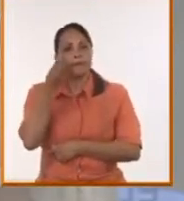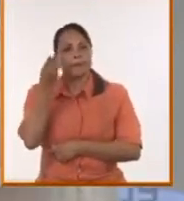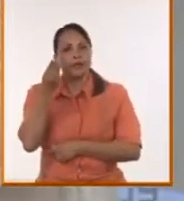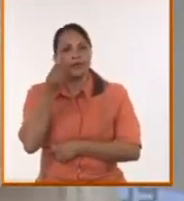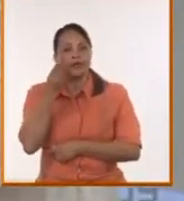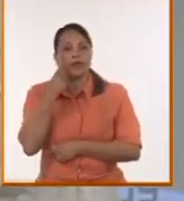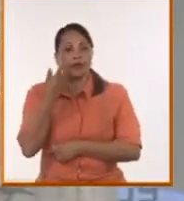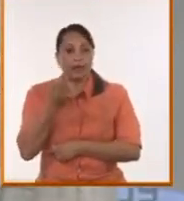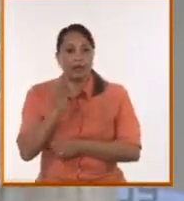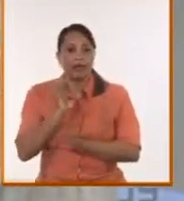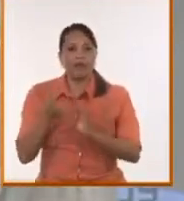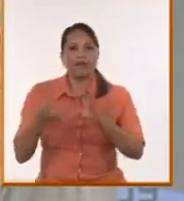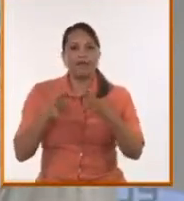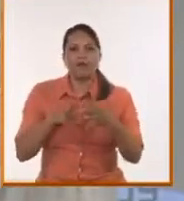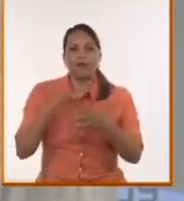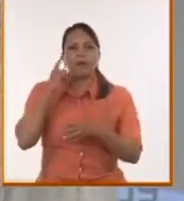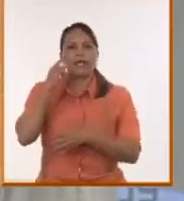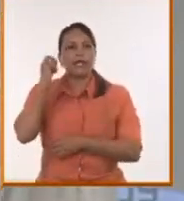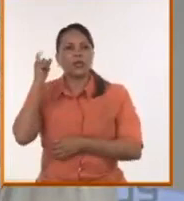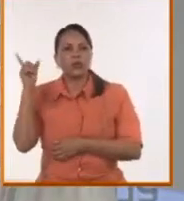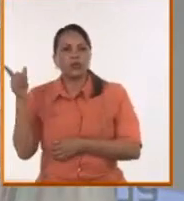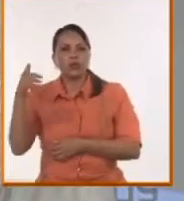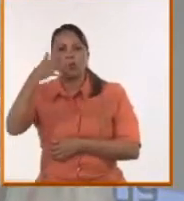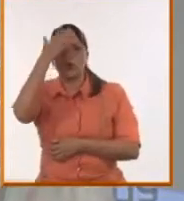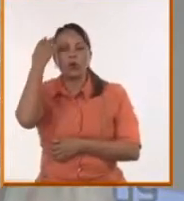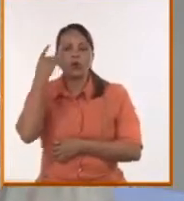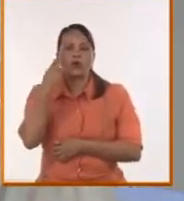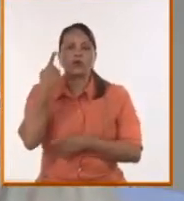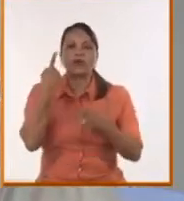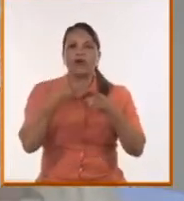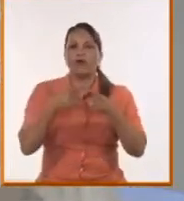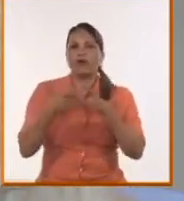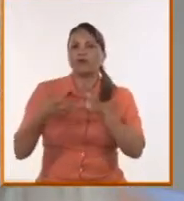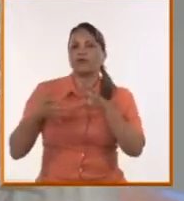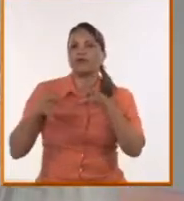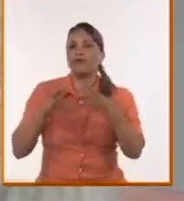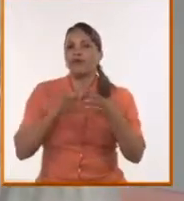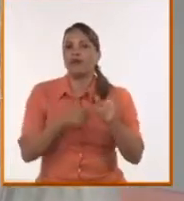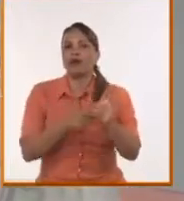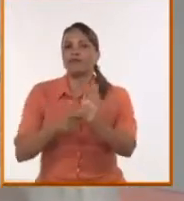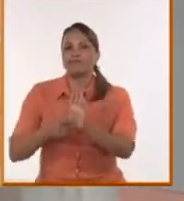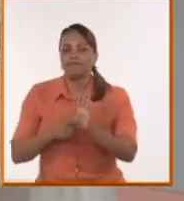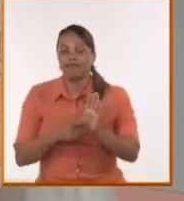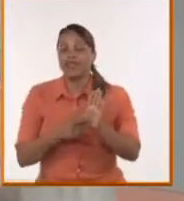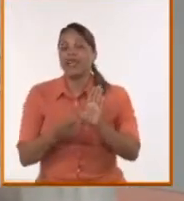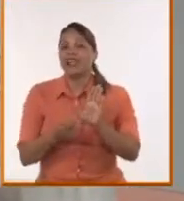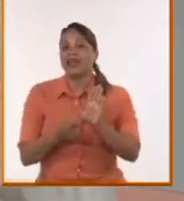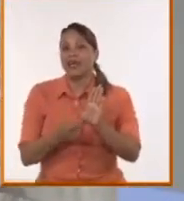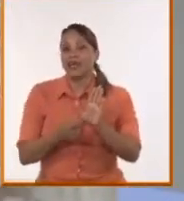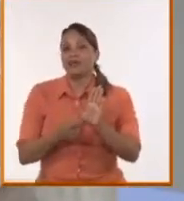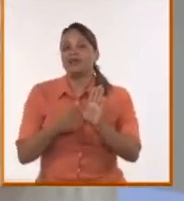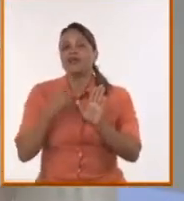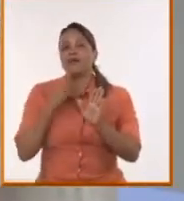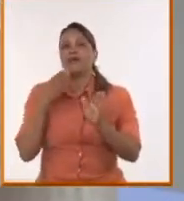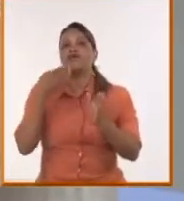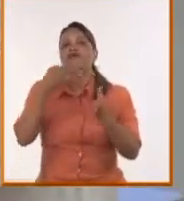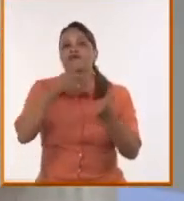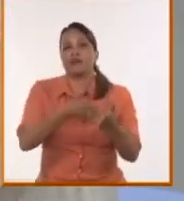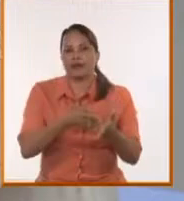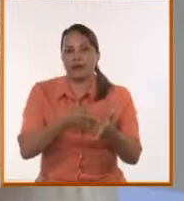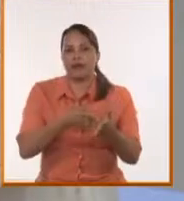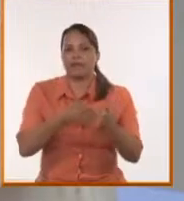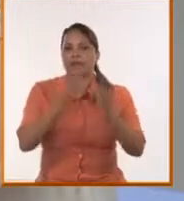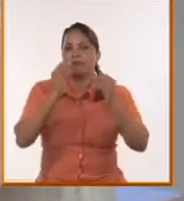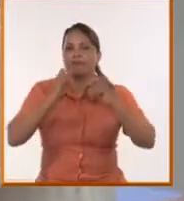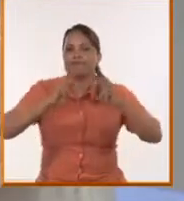esa cortina, esa ilusión que nos vende ese otro lado de la orilla, pues entonces es a donde tenemos que ir. Y esto es como un